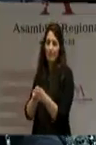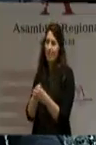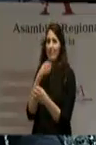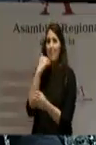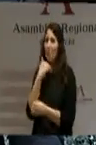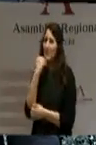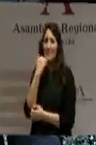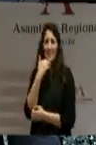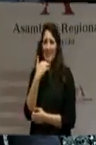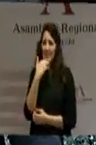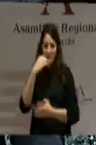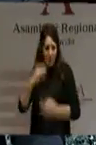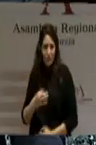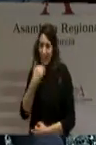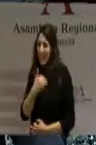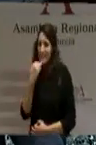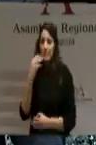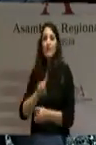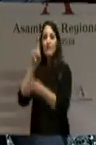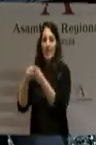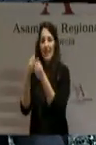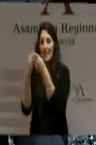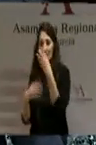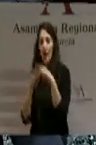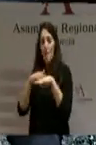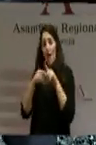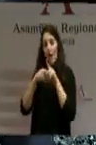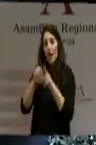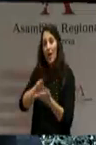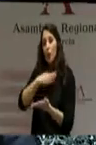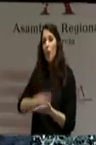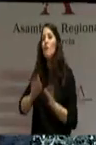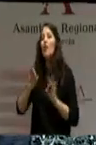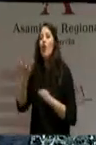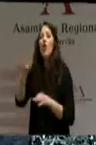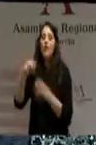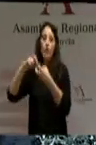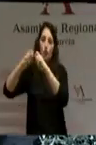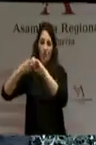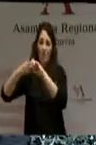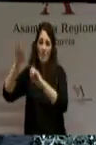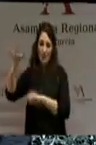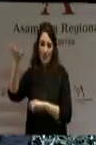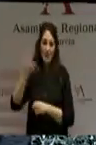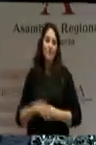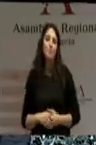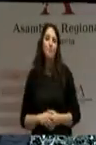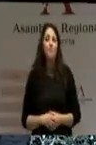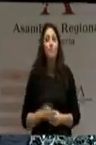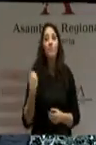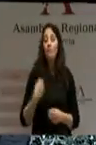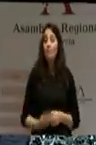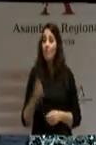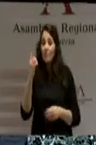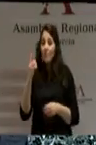a las listas para seguir trabajando por la región de Murcia desde Bruselas, allí donde se impulsan las políticas que